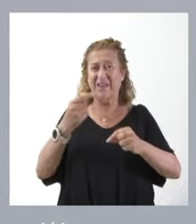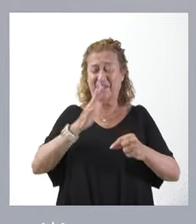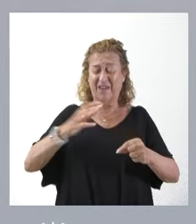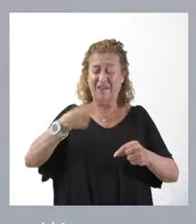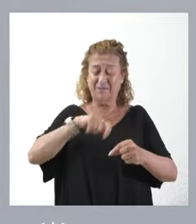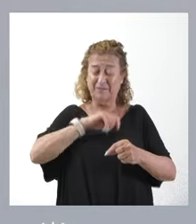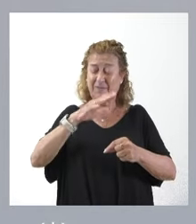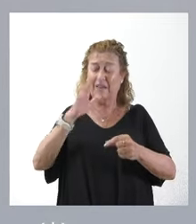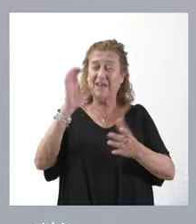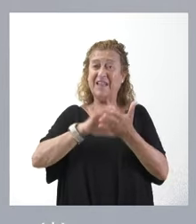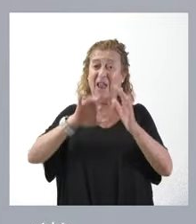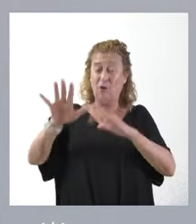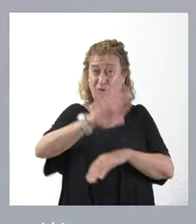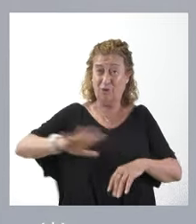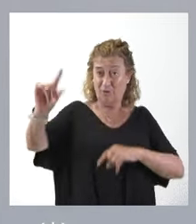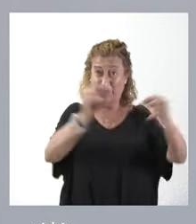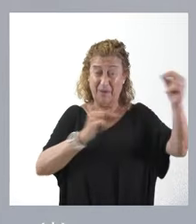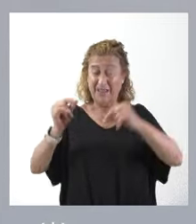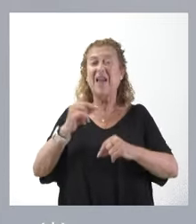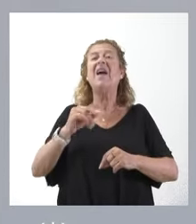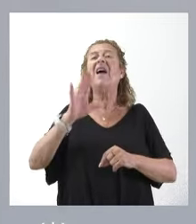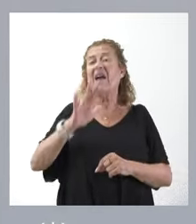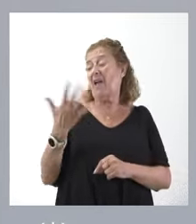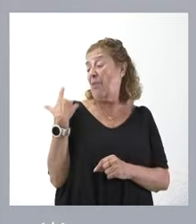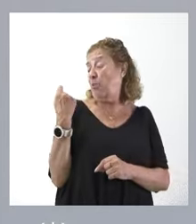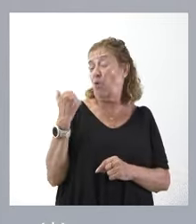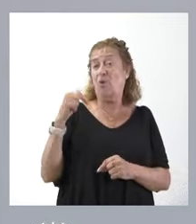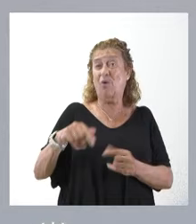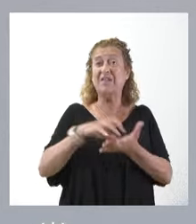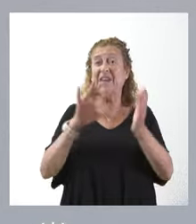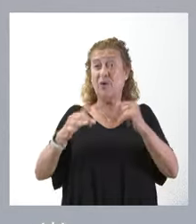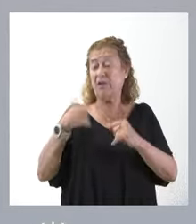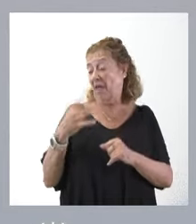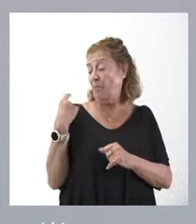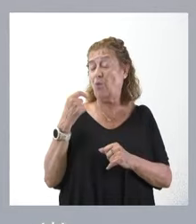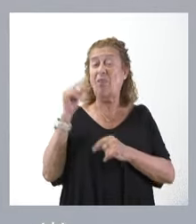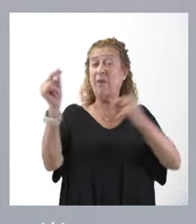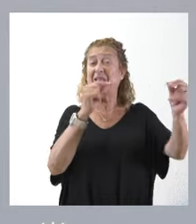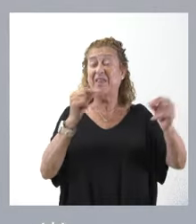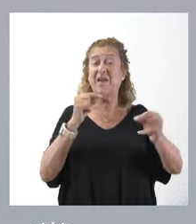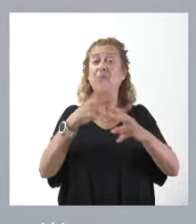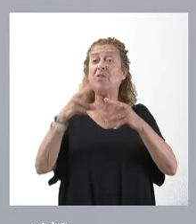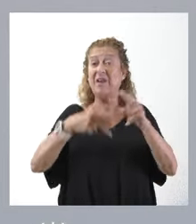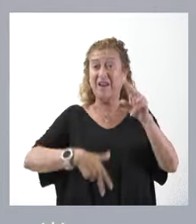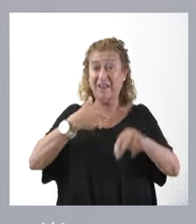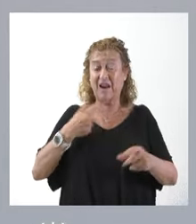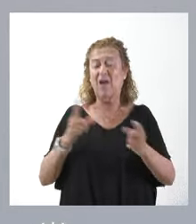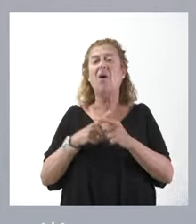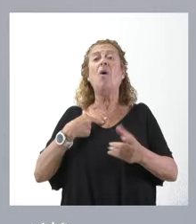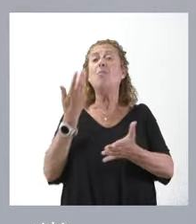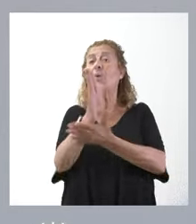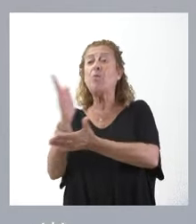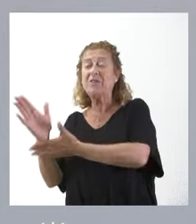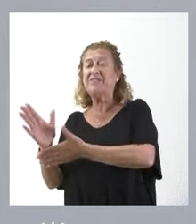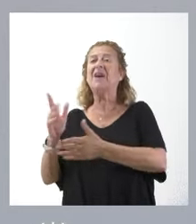comunidad. Afortunadamente, en Castilla y León hemos tenido hace poco un debate de política general. Ha habido un conjunto de propuestas por parte del